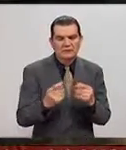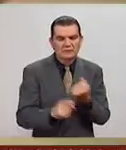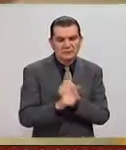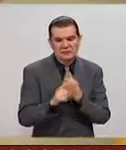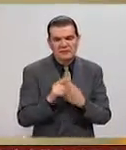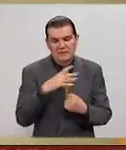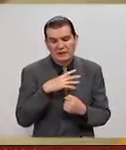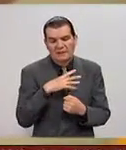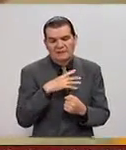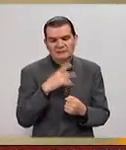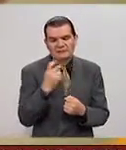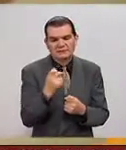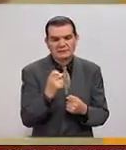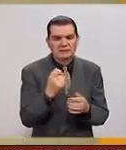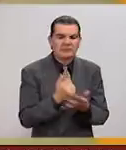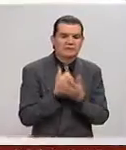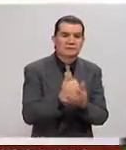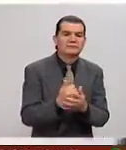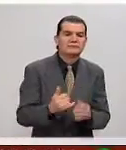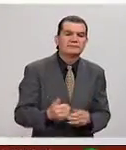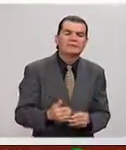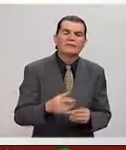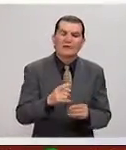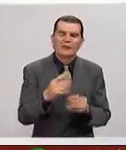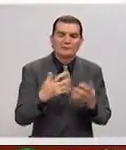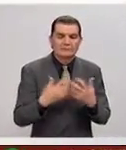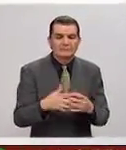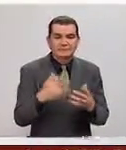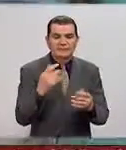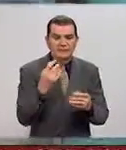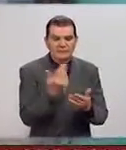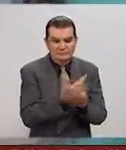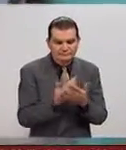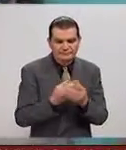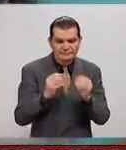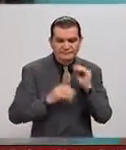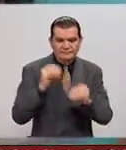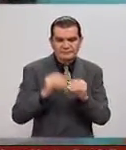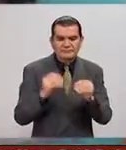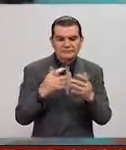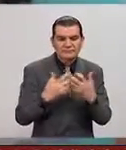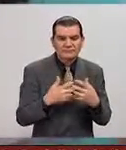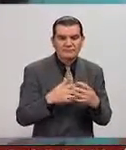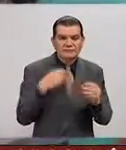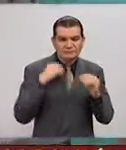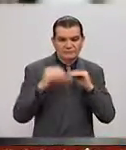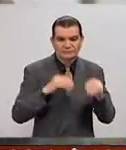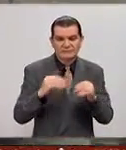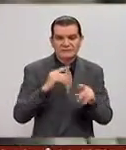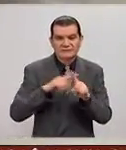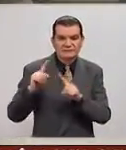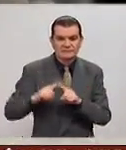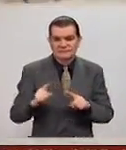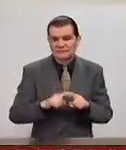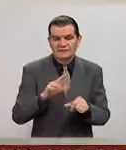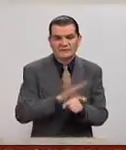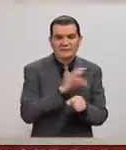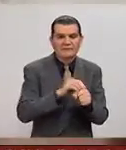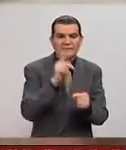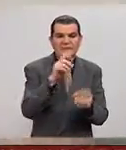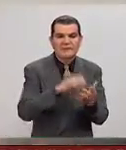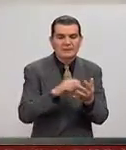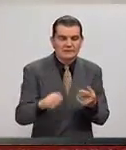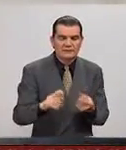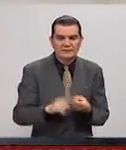que tenemos, pues, por supuesto, ayuda. Bueno, el diseño industrial sabemos, pues, nos acompaña prácticamente en todo, Así es, así es. ¿Un ejemplo?